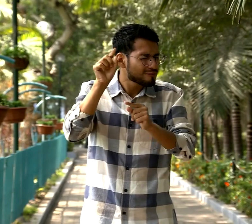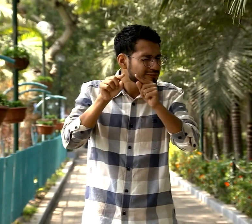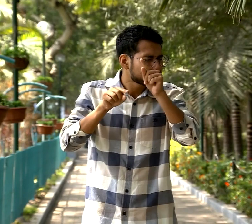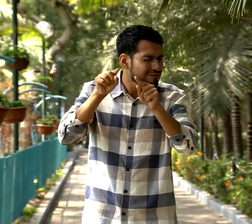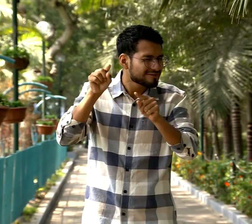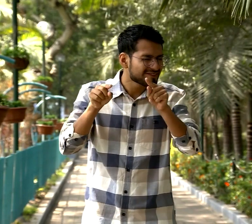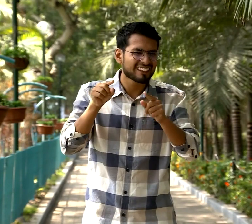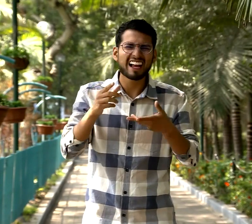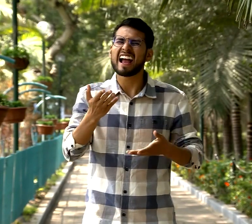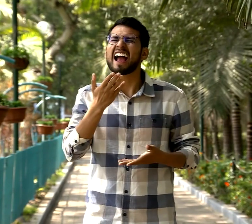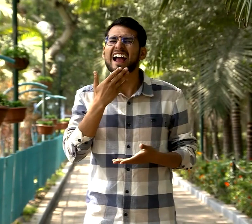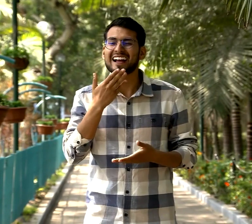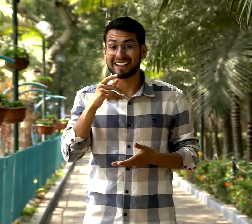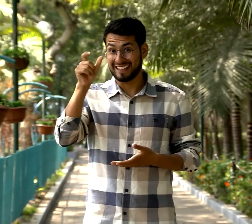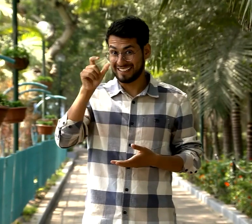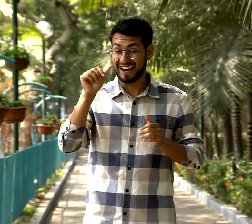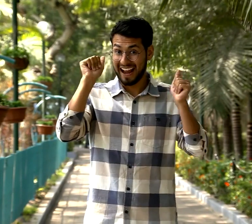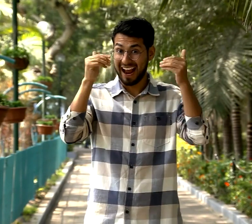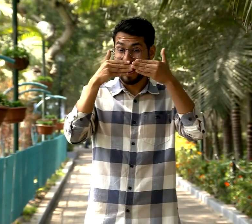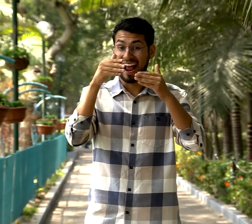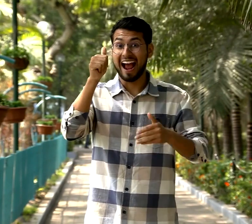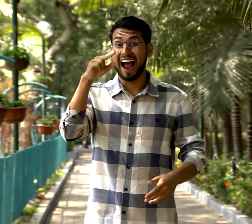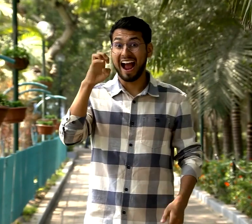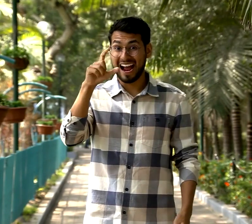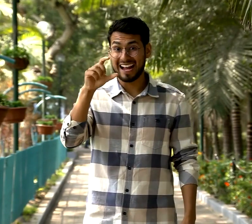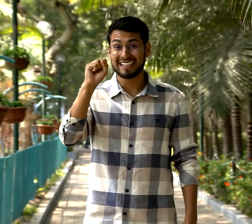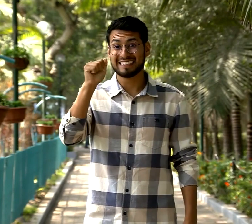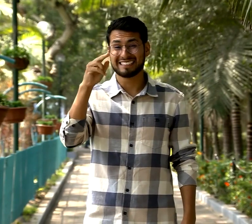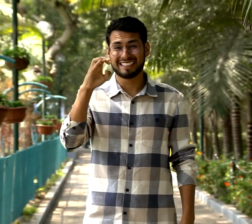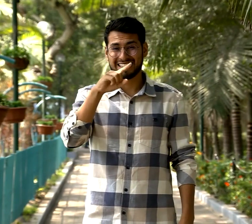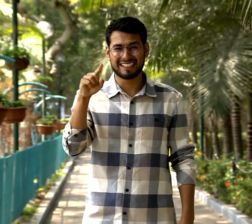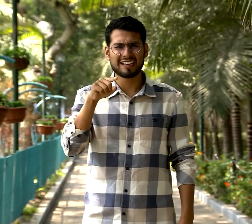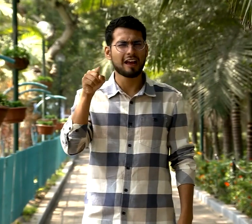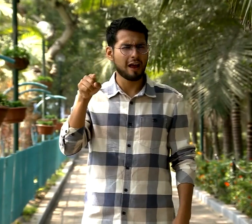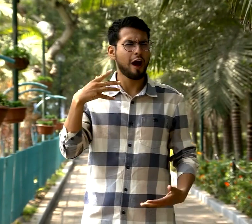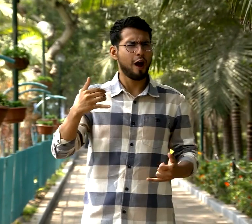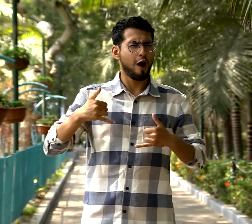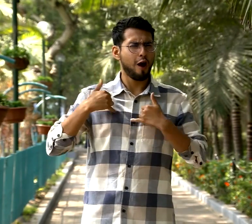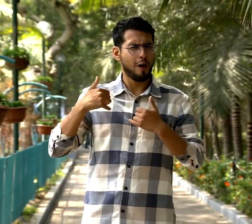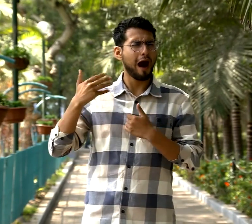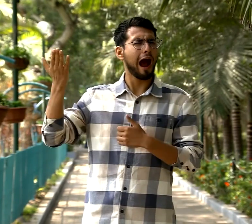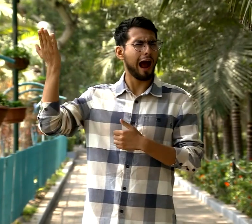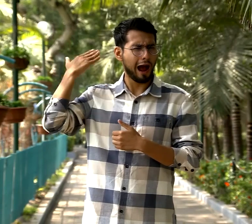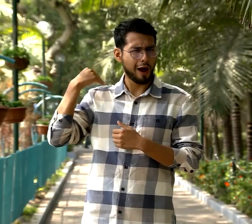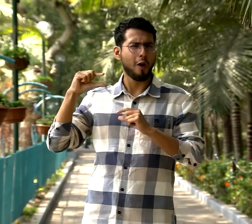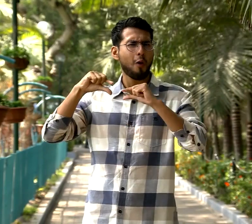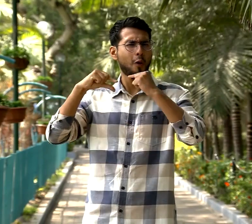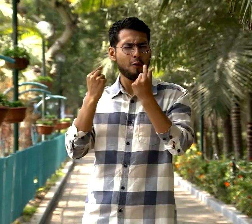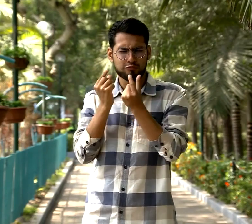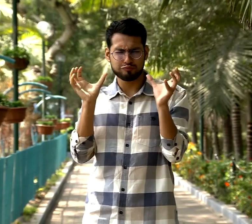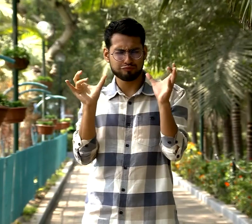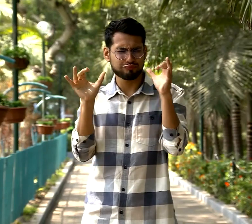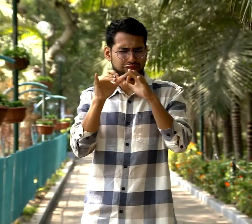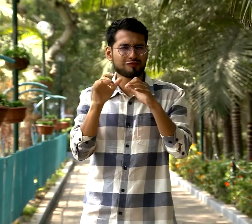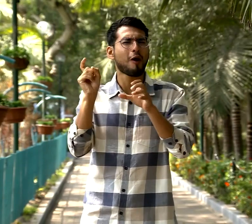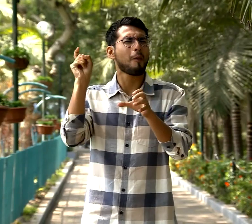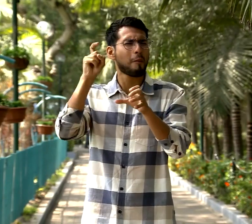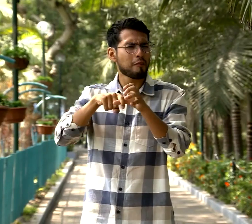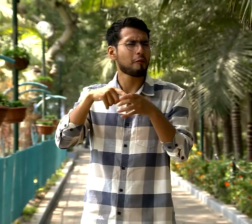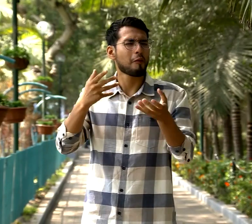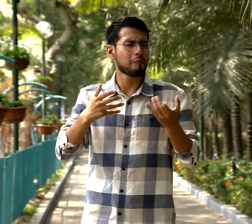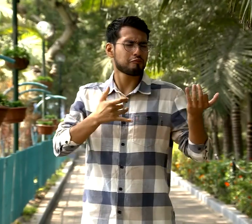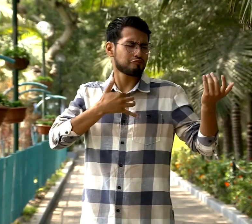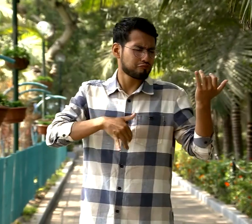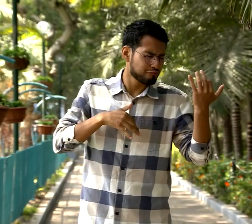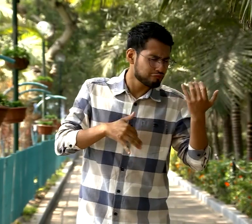Este es el caso Este Ángel Sánchez Quien es una persona Diagnosticada Con autismo Y